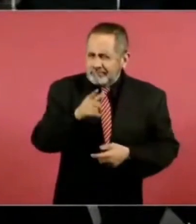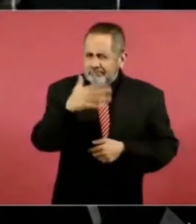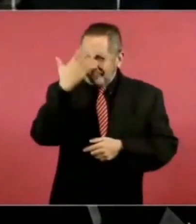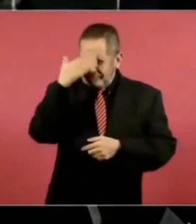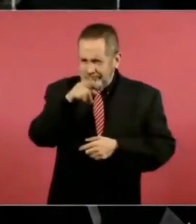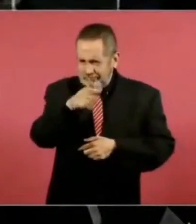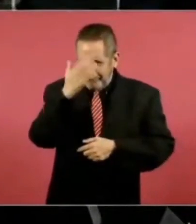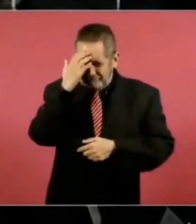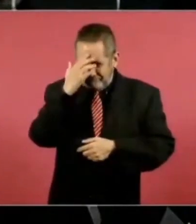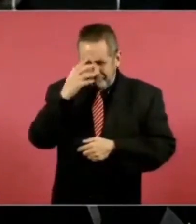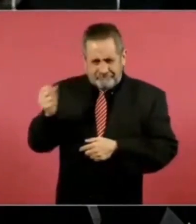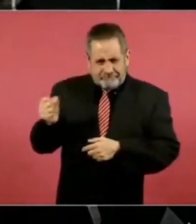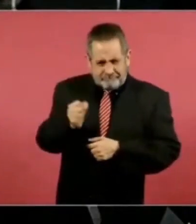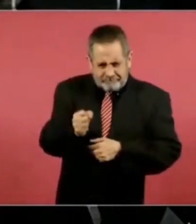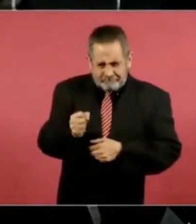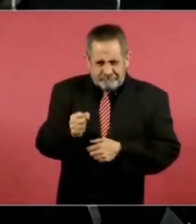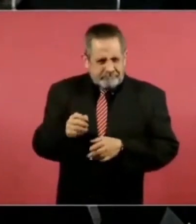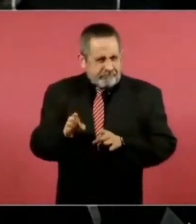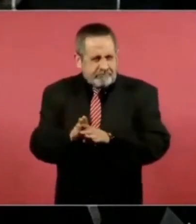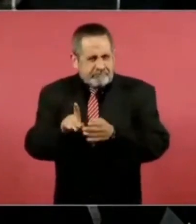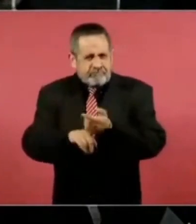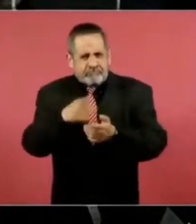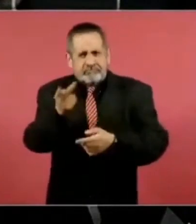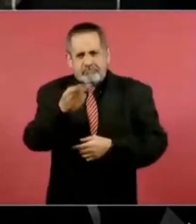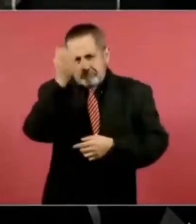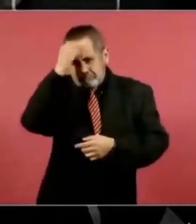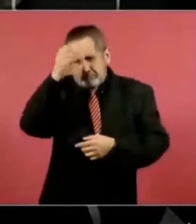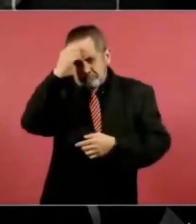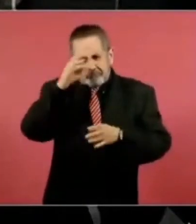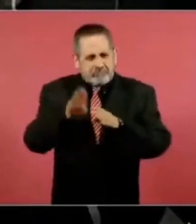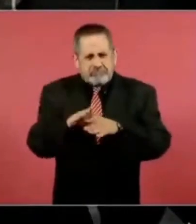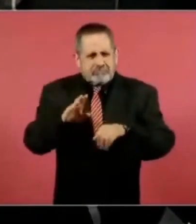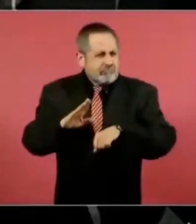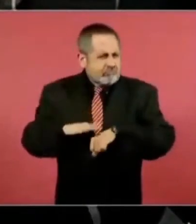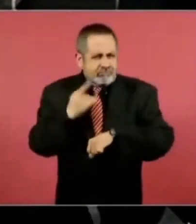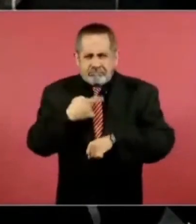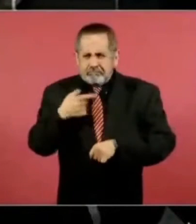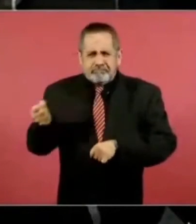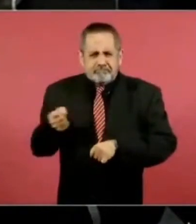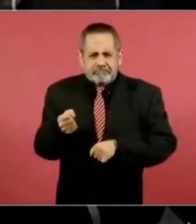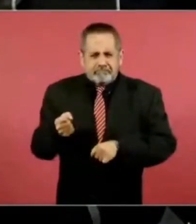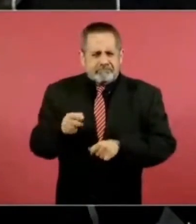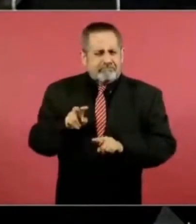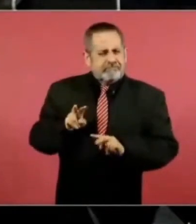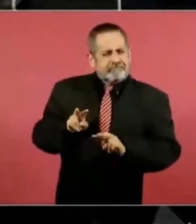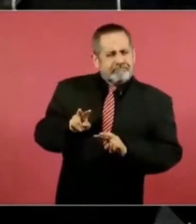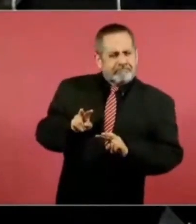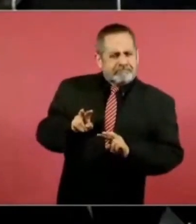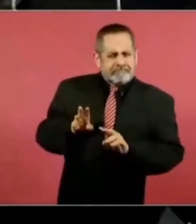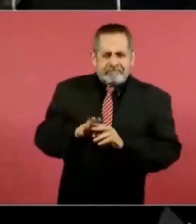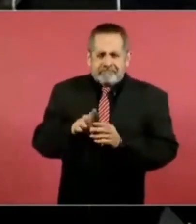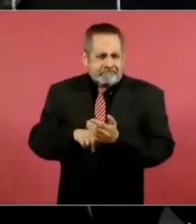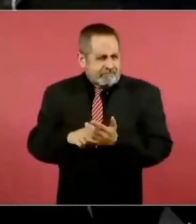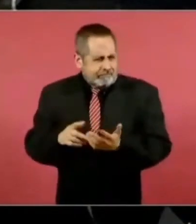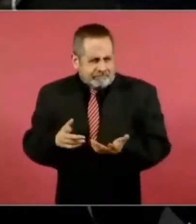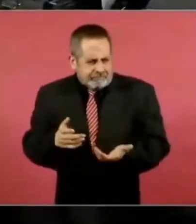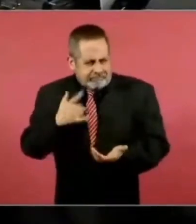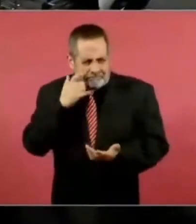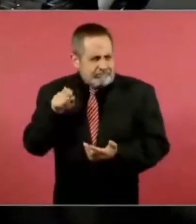nombramiento, si es así, pues saber su opinión al respecto y qué lectura se debe de tomar sobre esta designación.